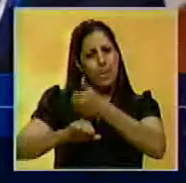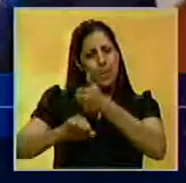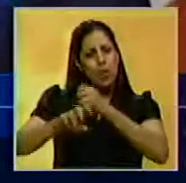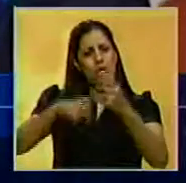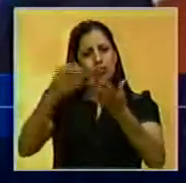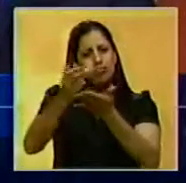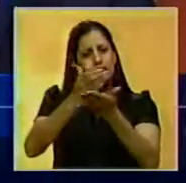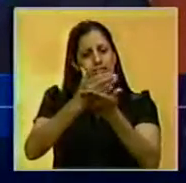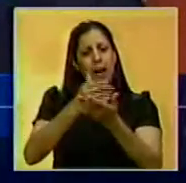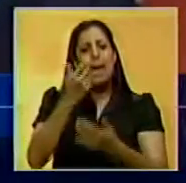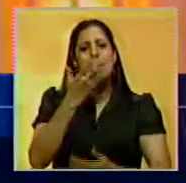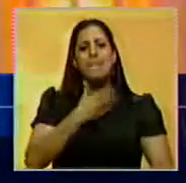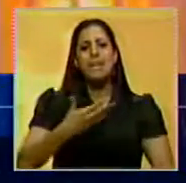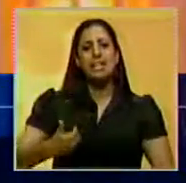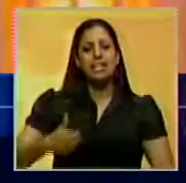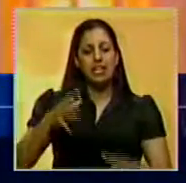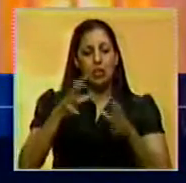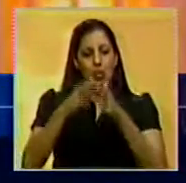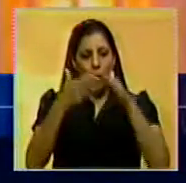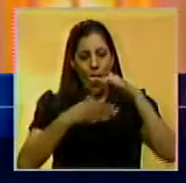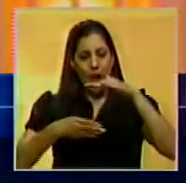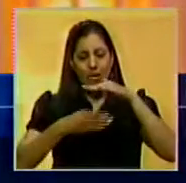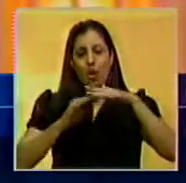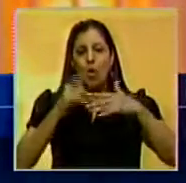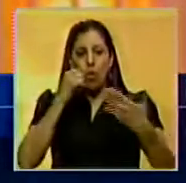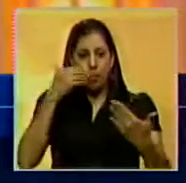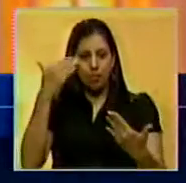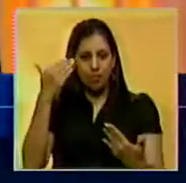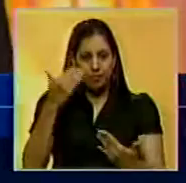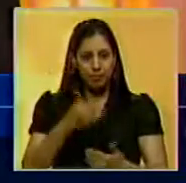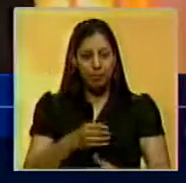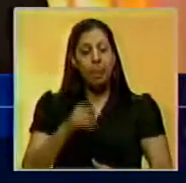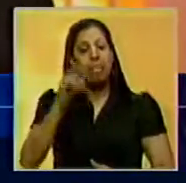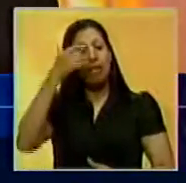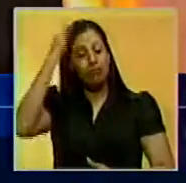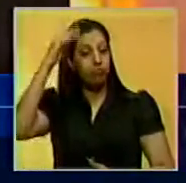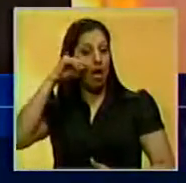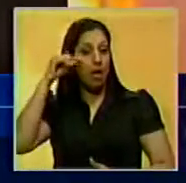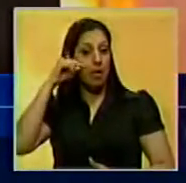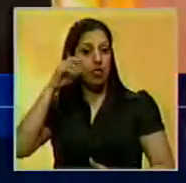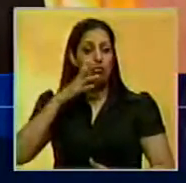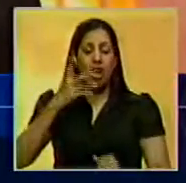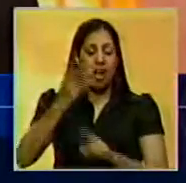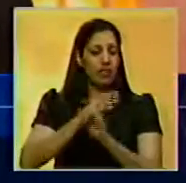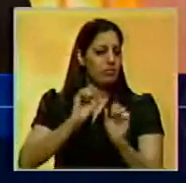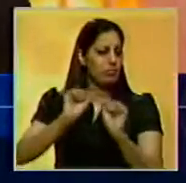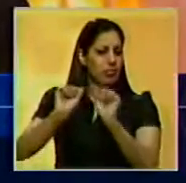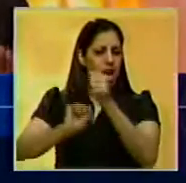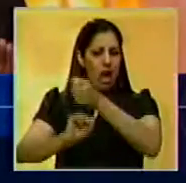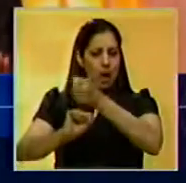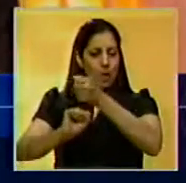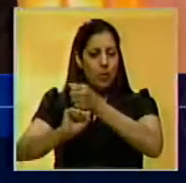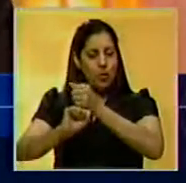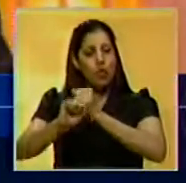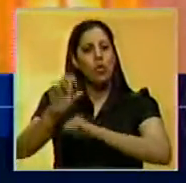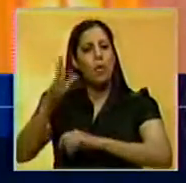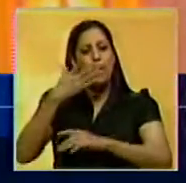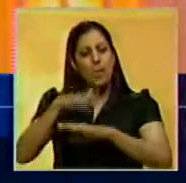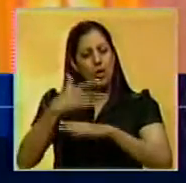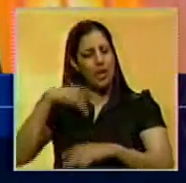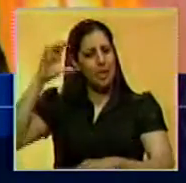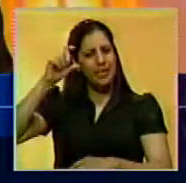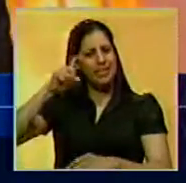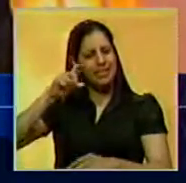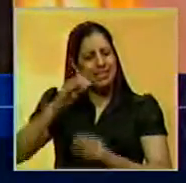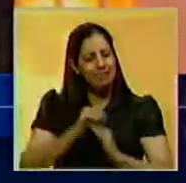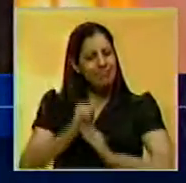para la recolección del presidente de la Cámara Baja, Paul Ryan. Trump había rechazado previamente respaldarlo al alegar que su país